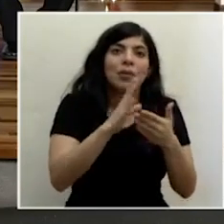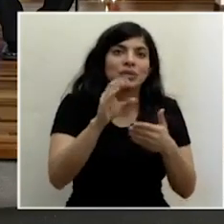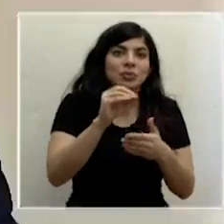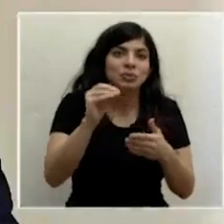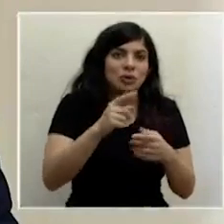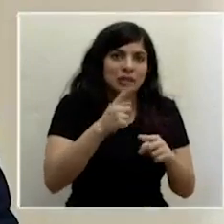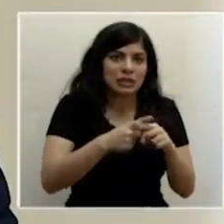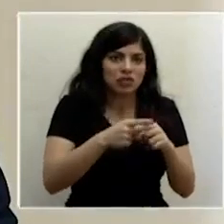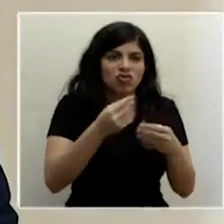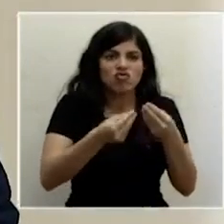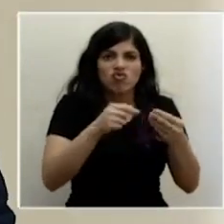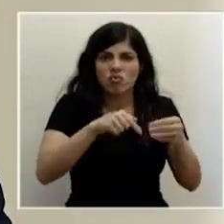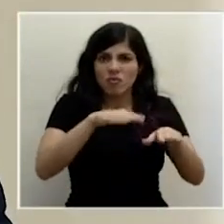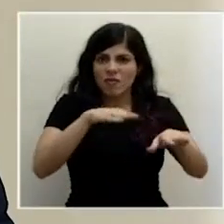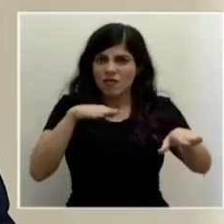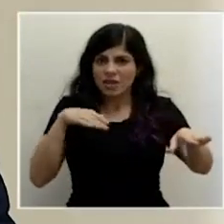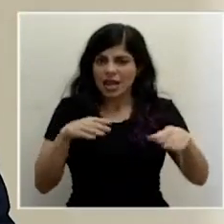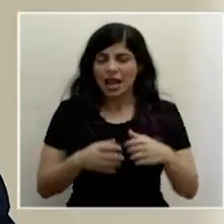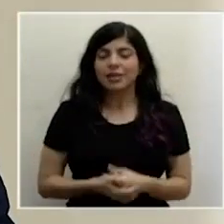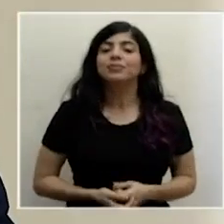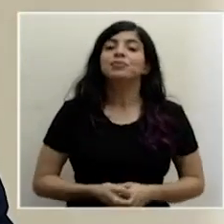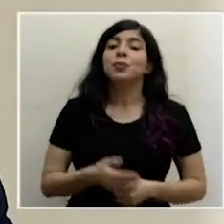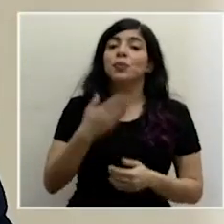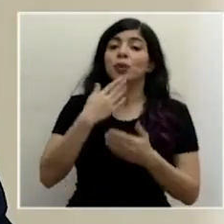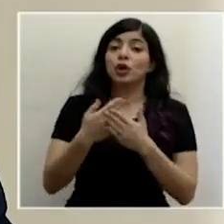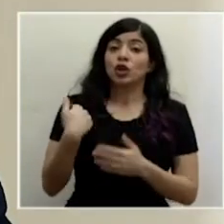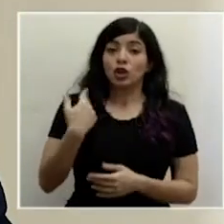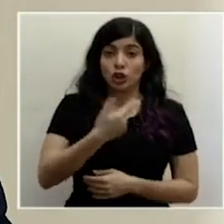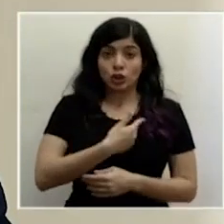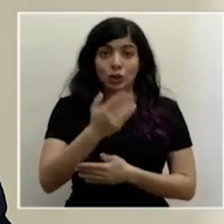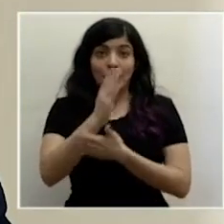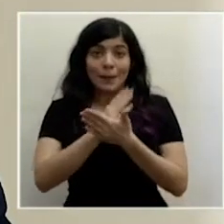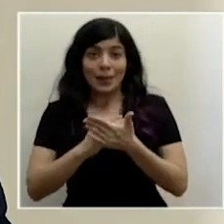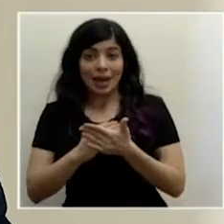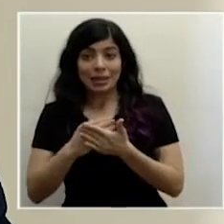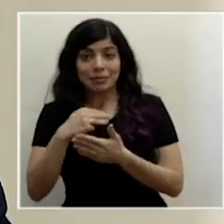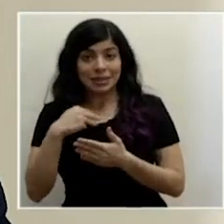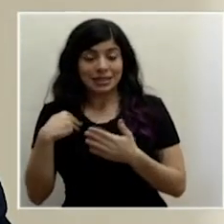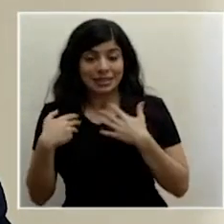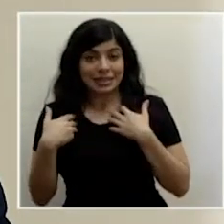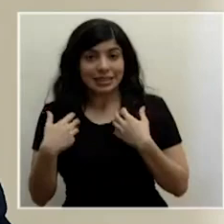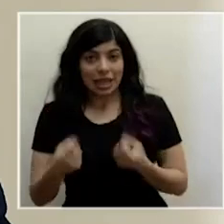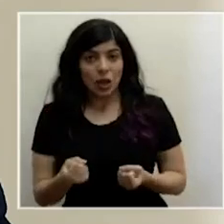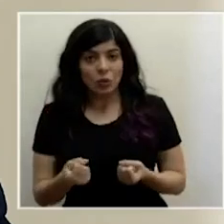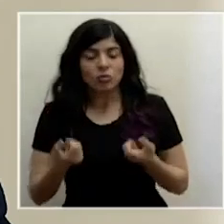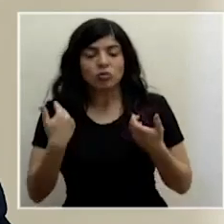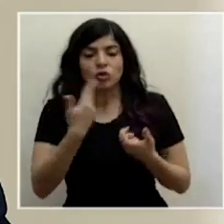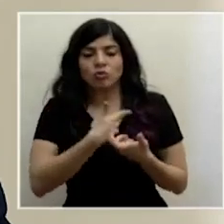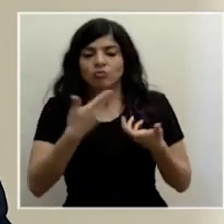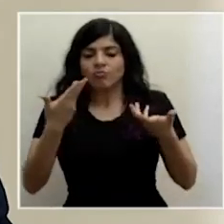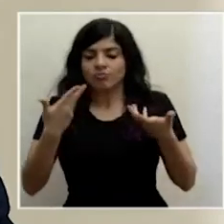Bueno, nosotros por indicación del Ministerio de Salud nos hemos